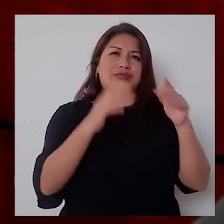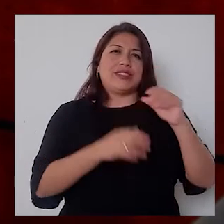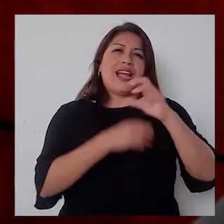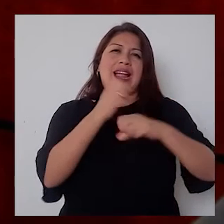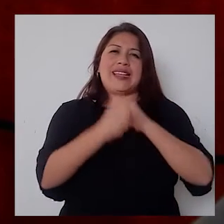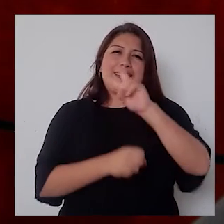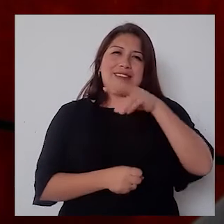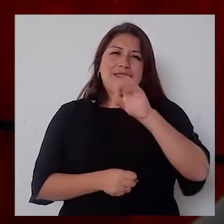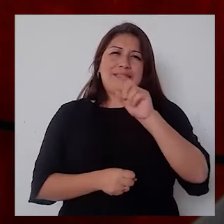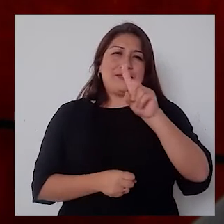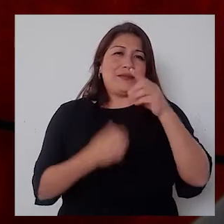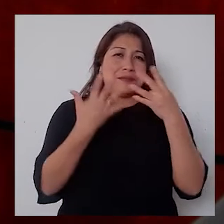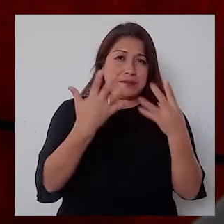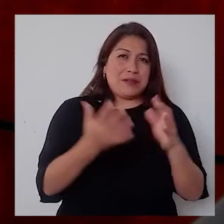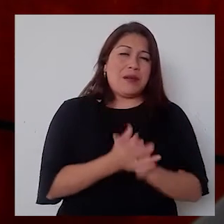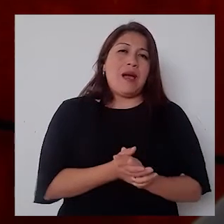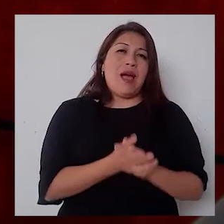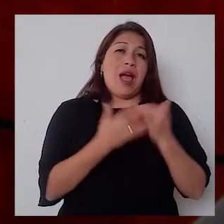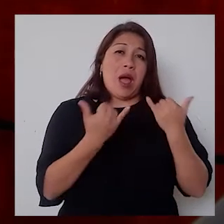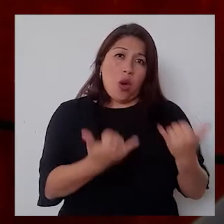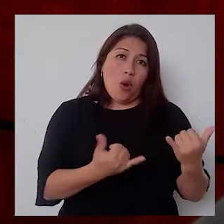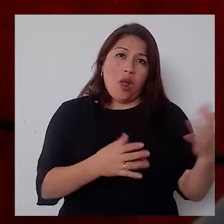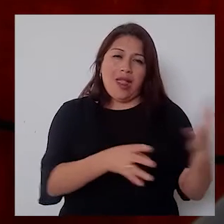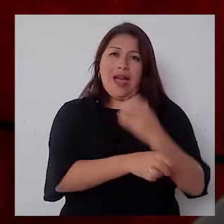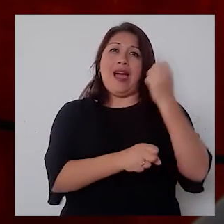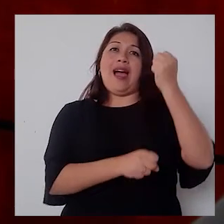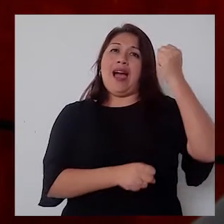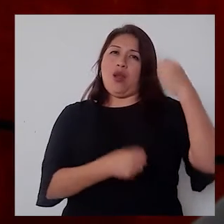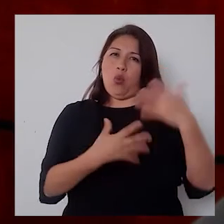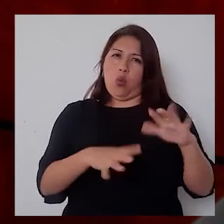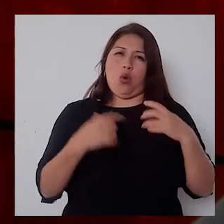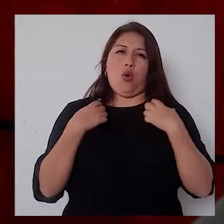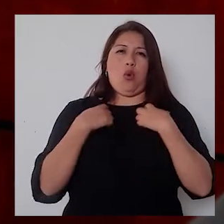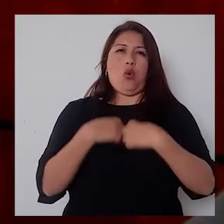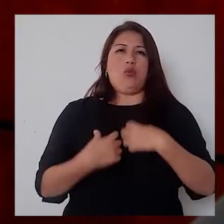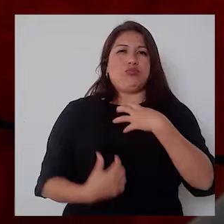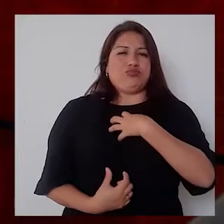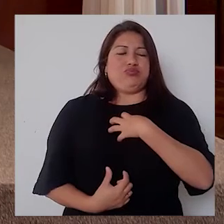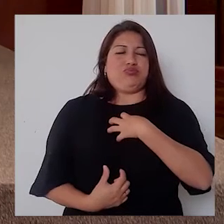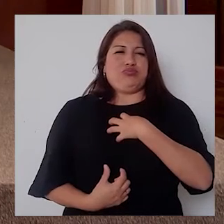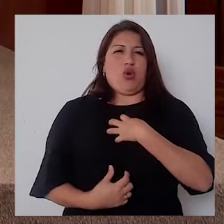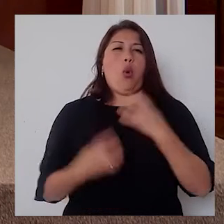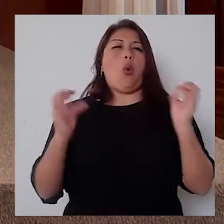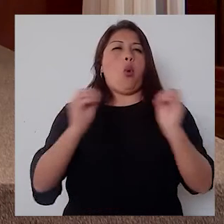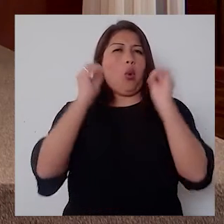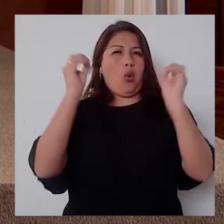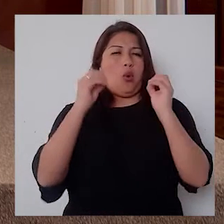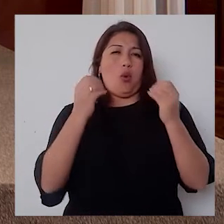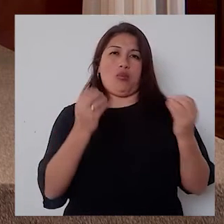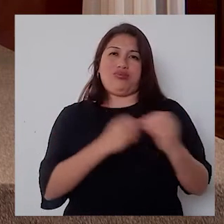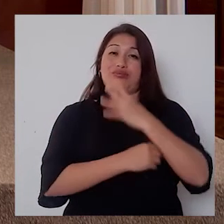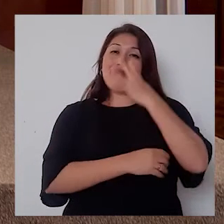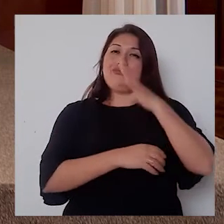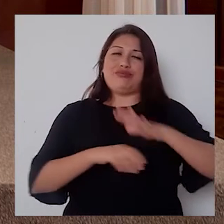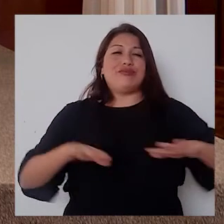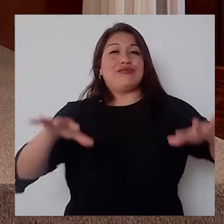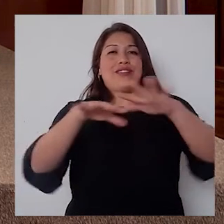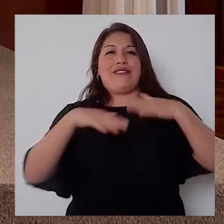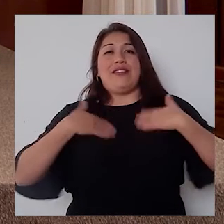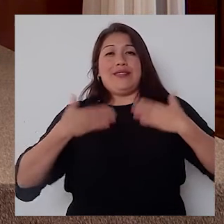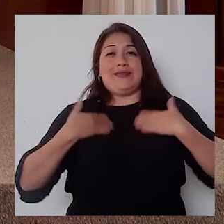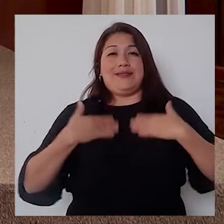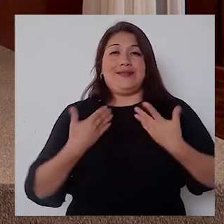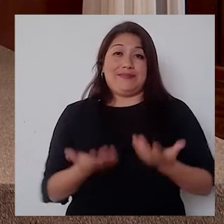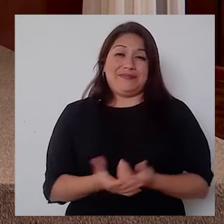y ahora nos ha regalado pues la medalla de oro olímpica para todos los peruanos, ¿no? Para felicidad de todos nosotros. Así es. ¿Es difícil tener